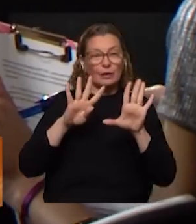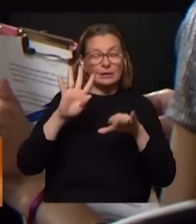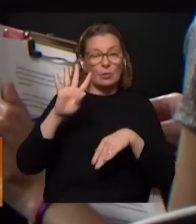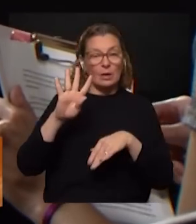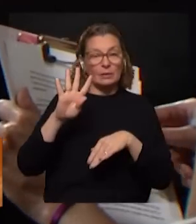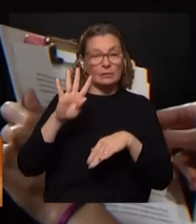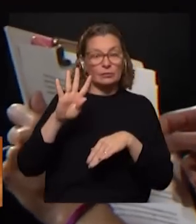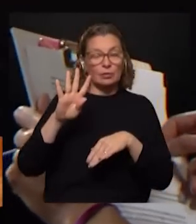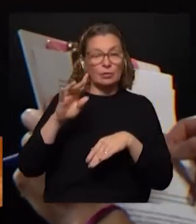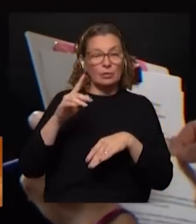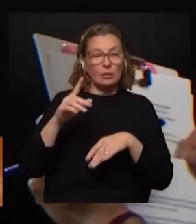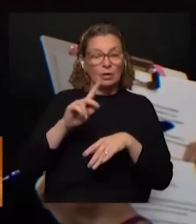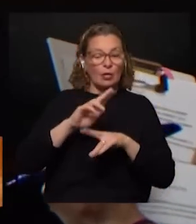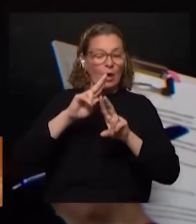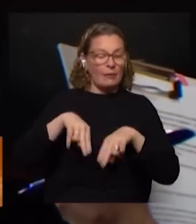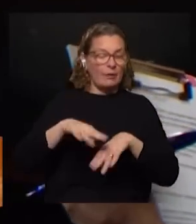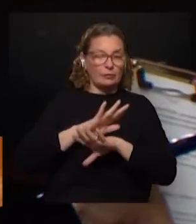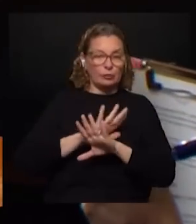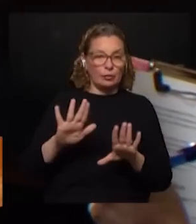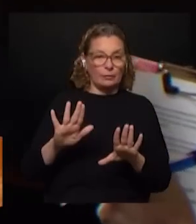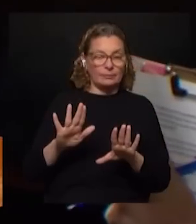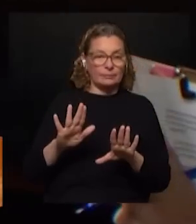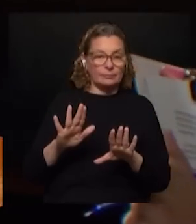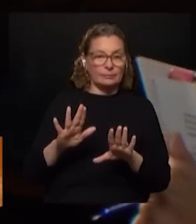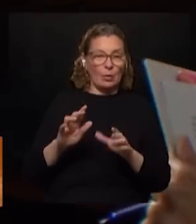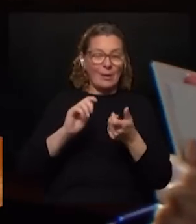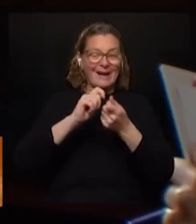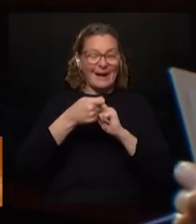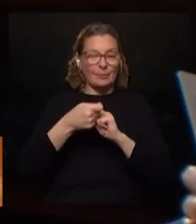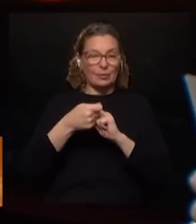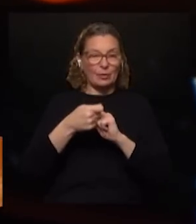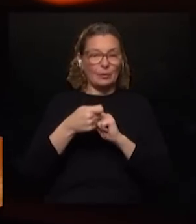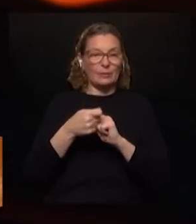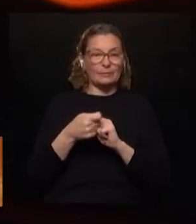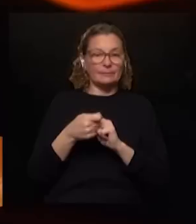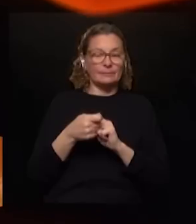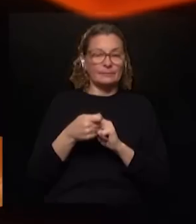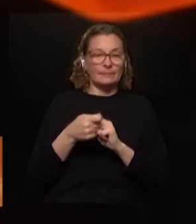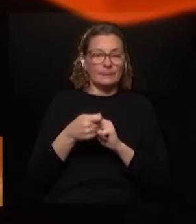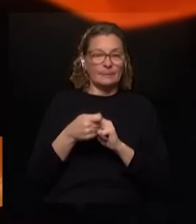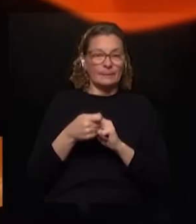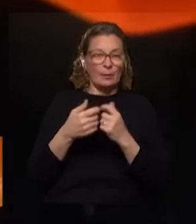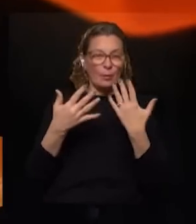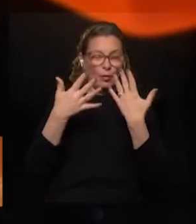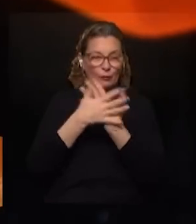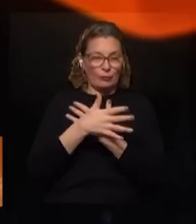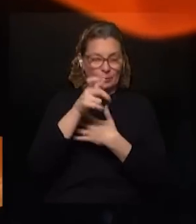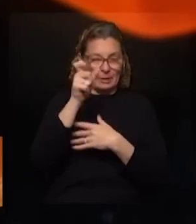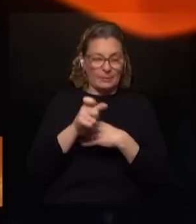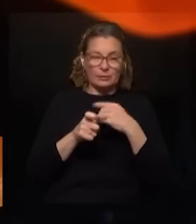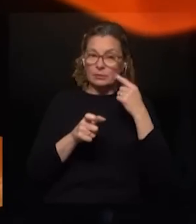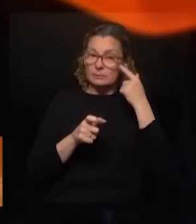que fue una ley constitucional que fue rechazada una pequeña reforma este bastante confusa para la gente